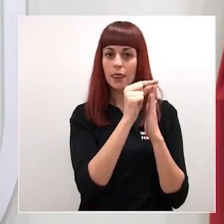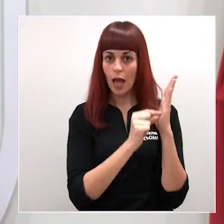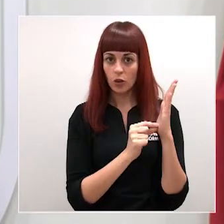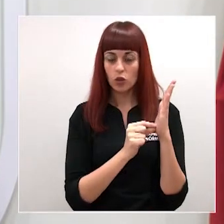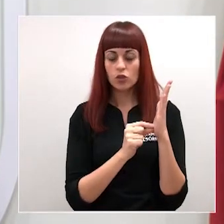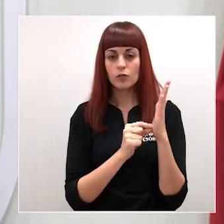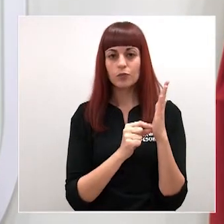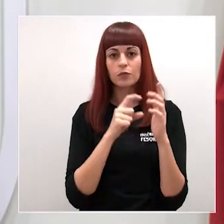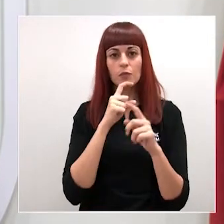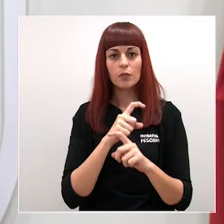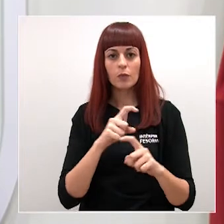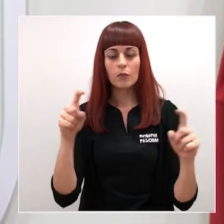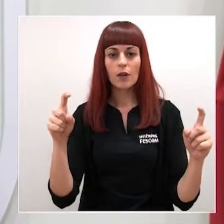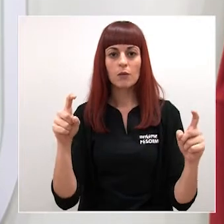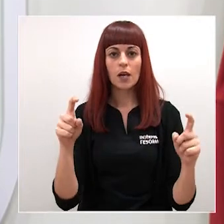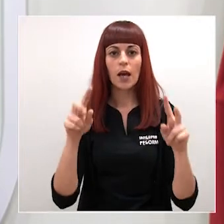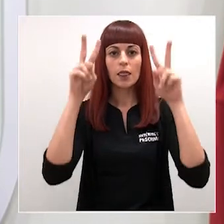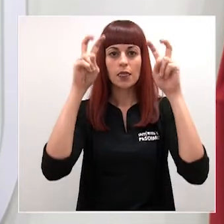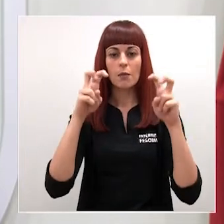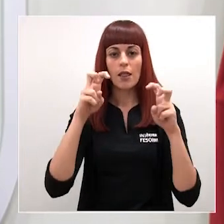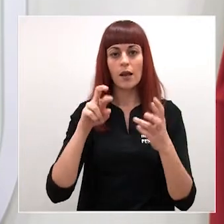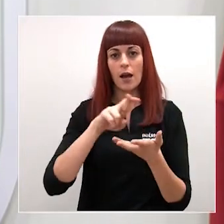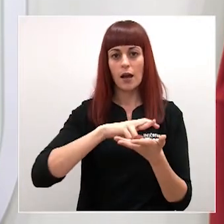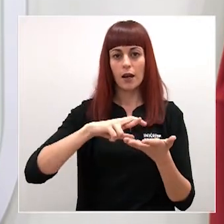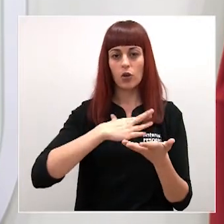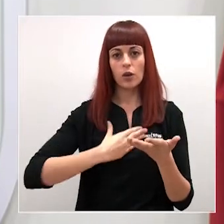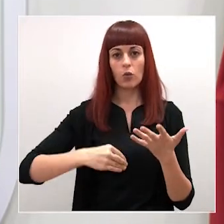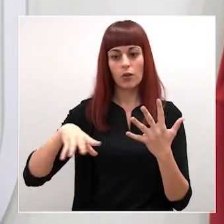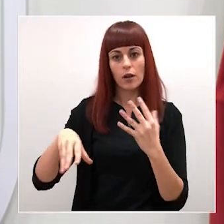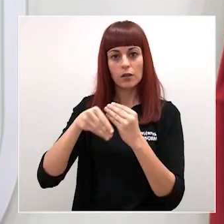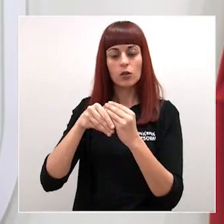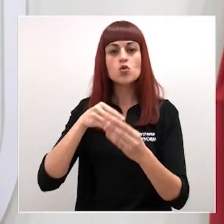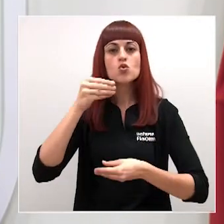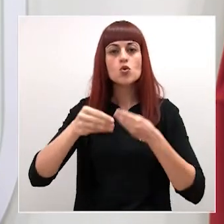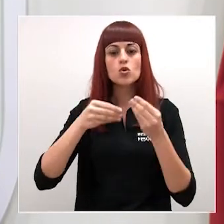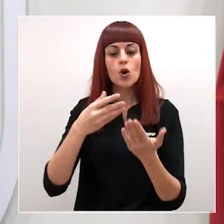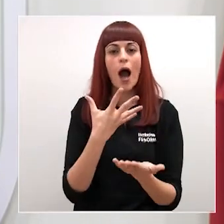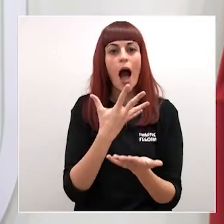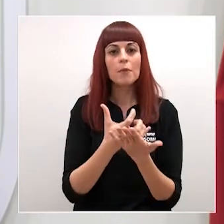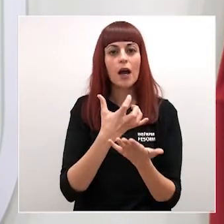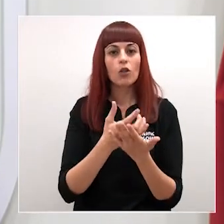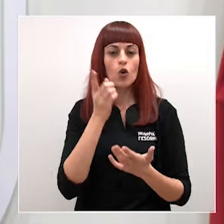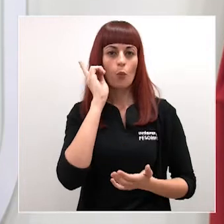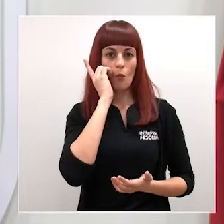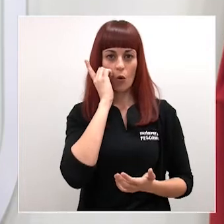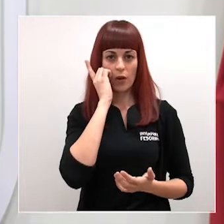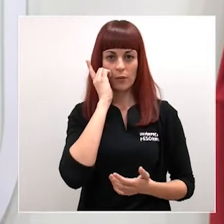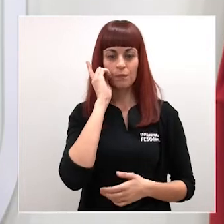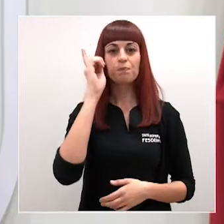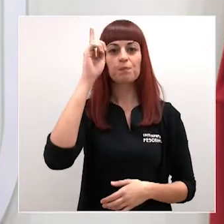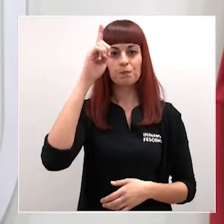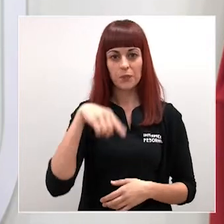informará sobre la adhesión de la región de Murcia al uso de una aplicación para móviles y también